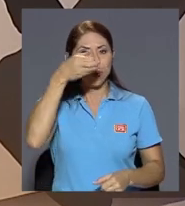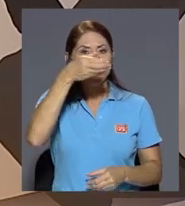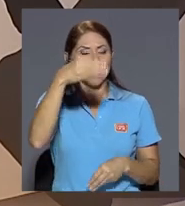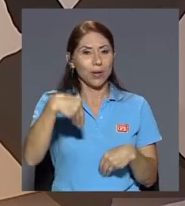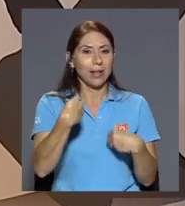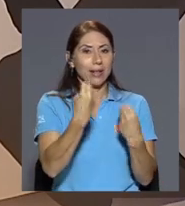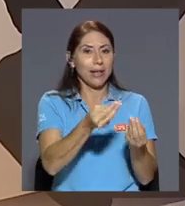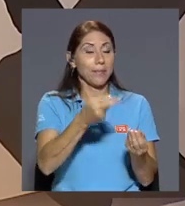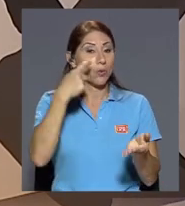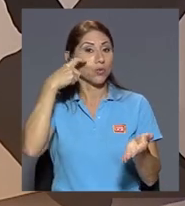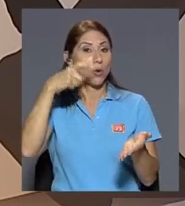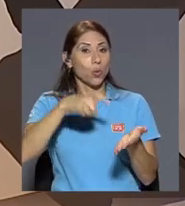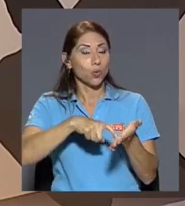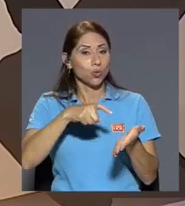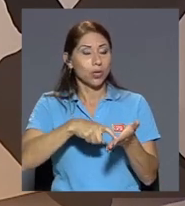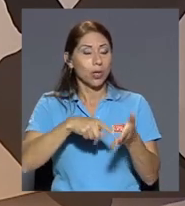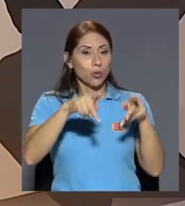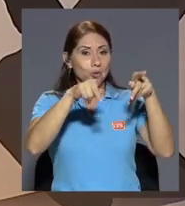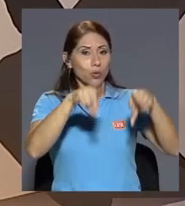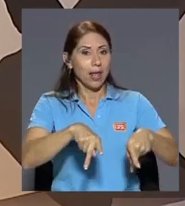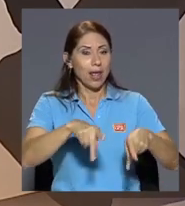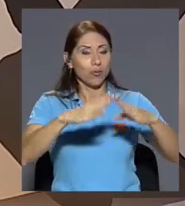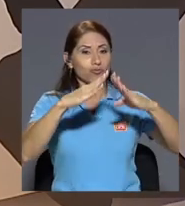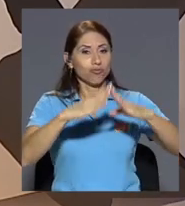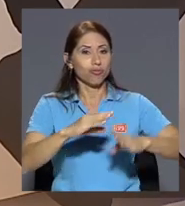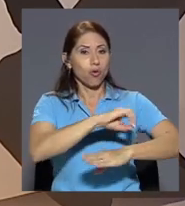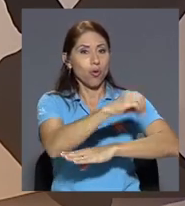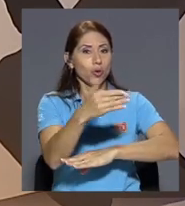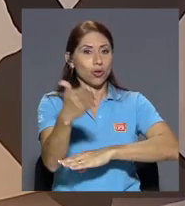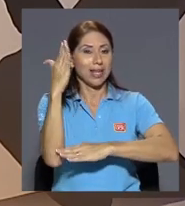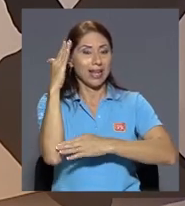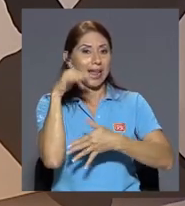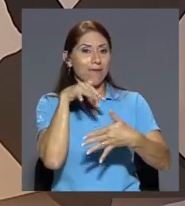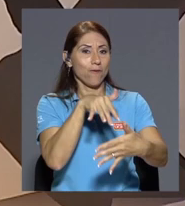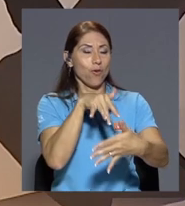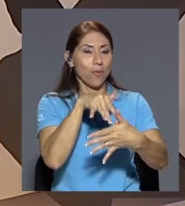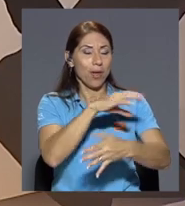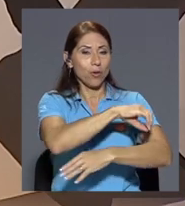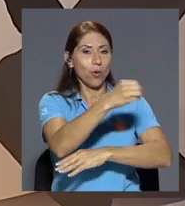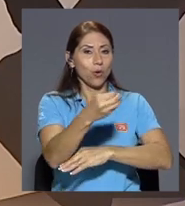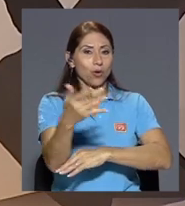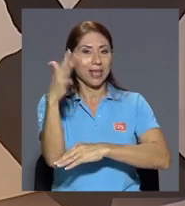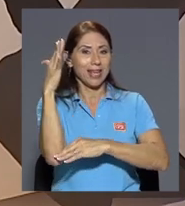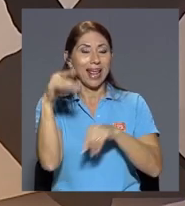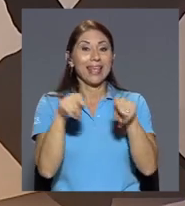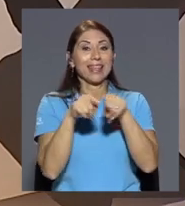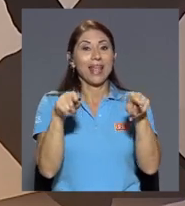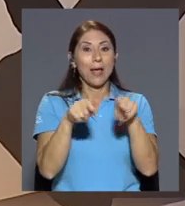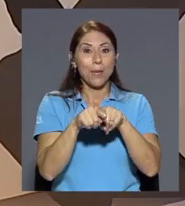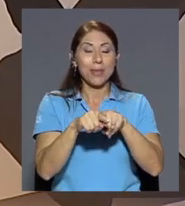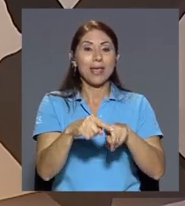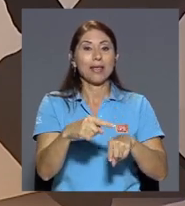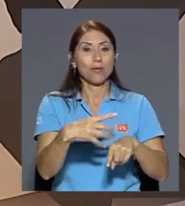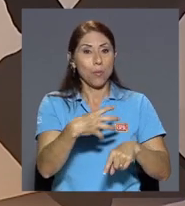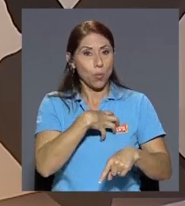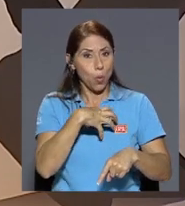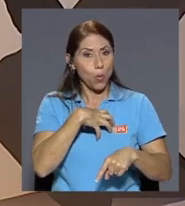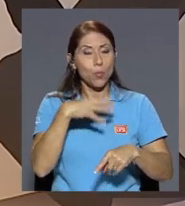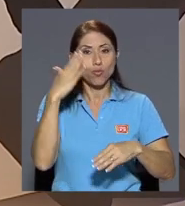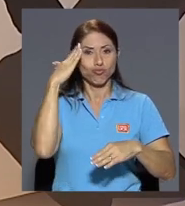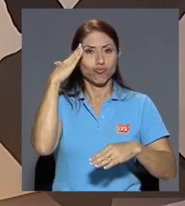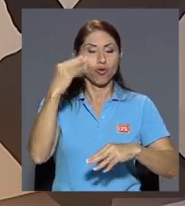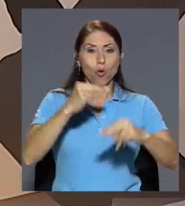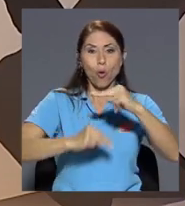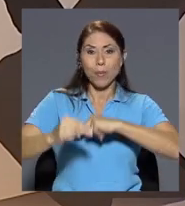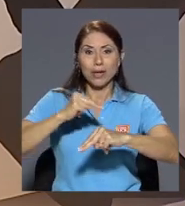un reconocido ciudadano de Orotina formado en Orotina y casualmente propio del comercio en Orotina con múltiples